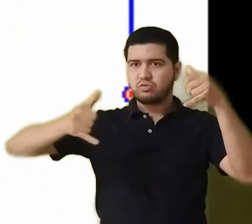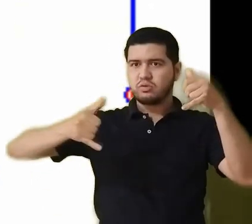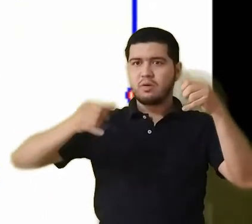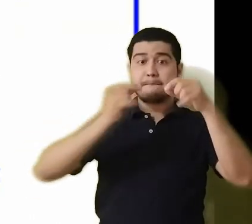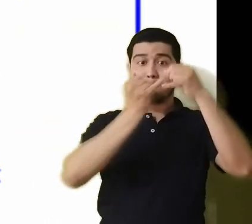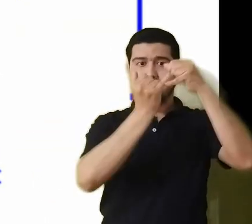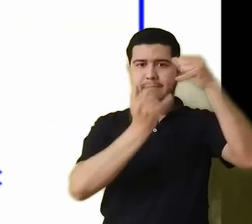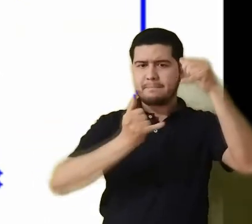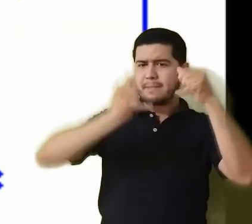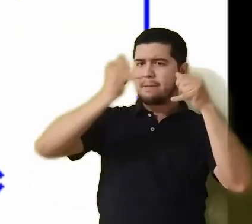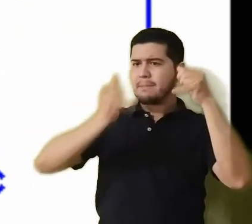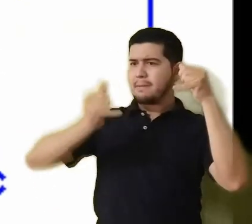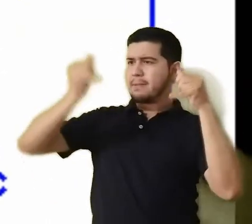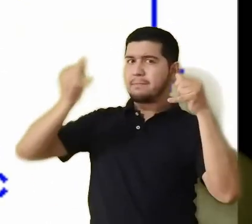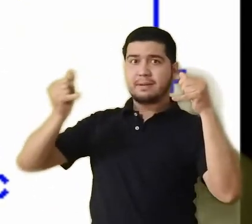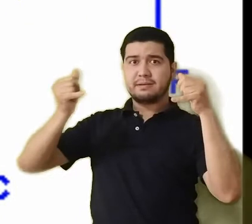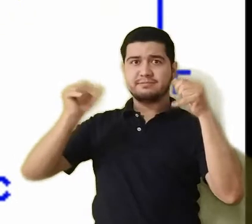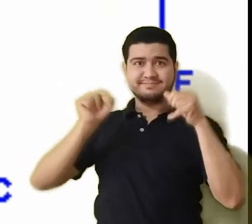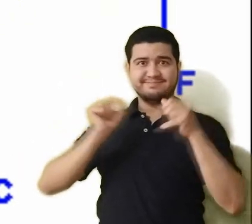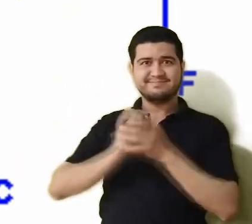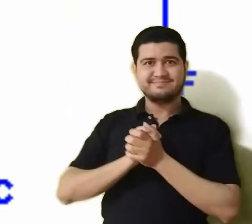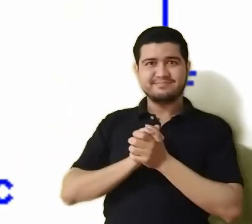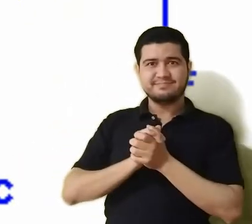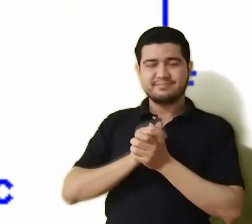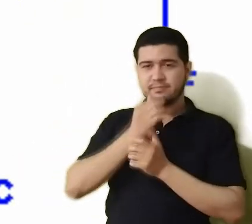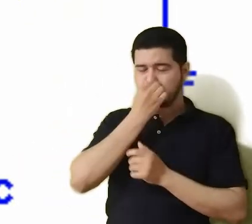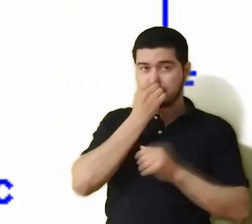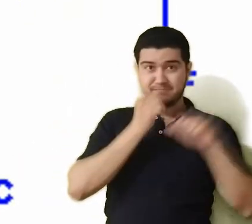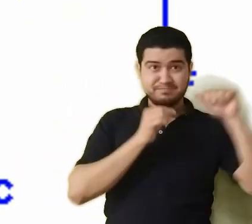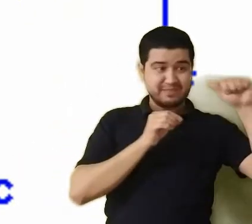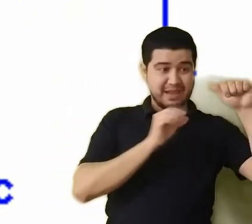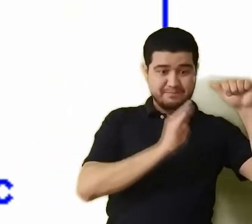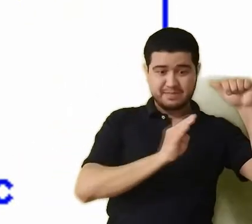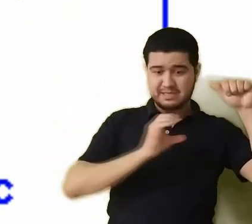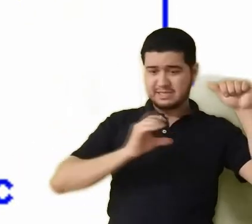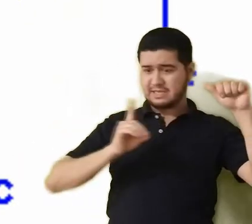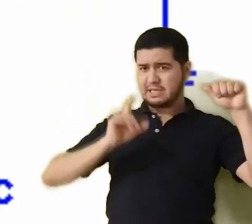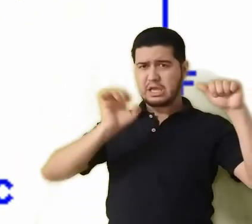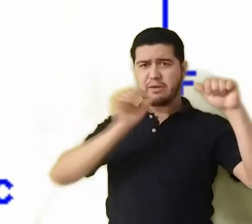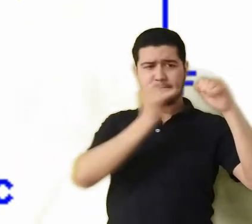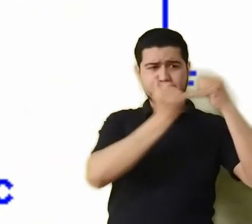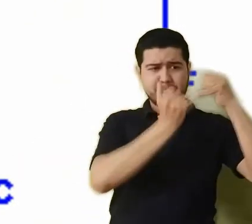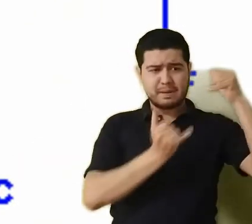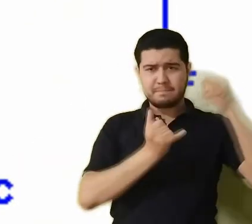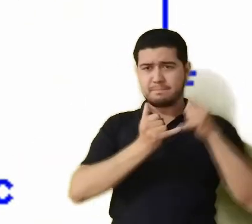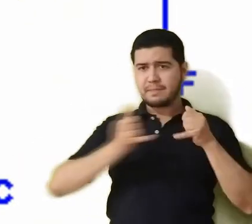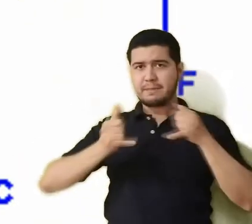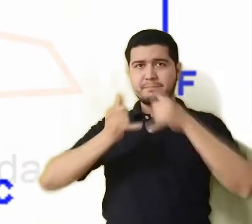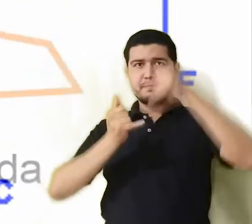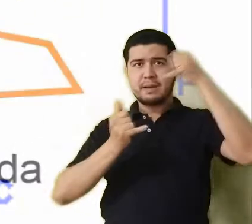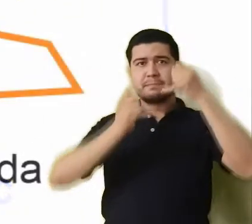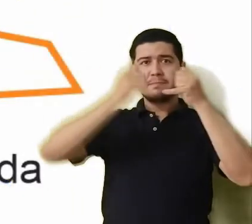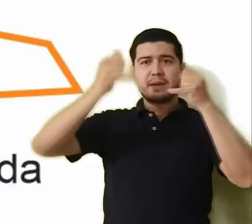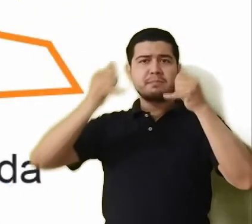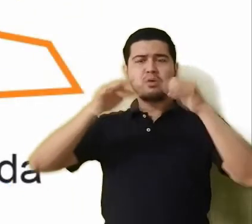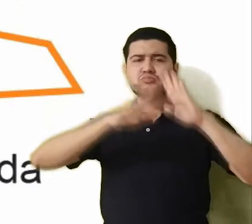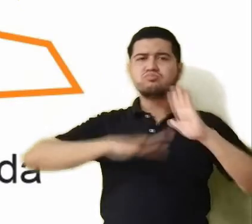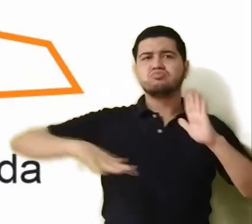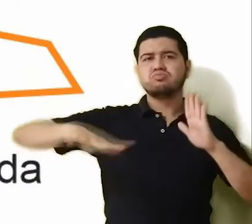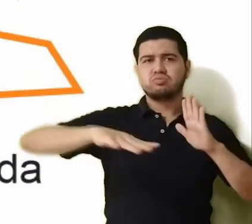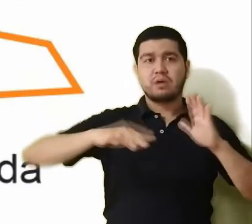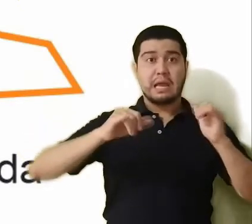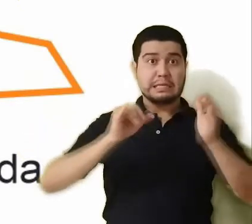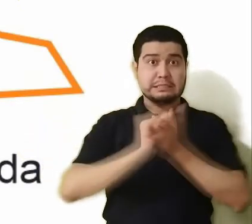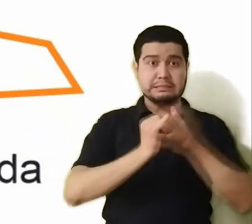poligonal son segmentos rectos consecutivos no alineados. Se clasifican en poligonal